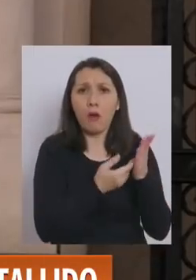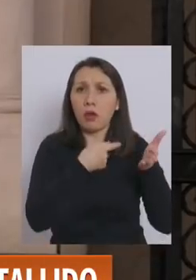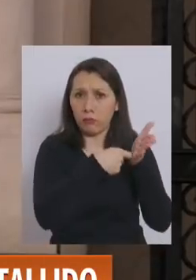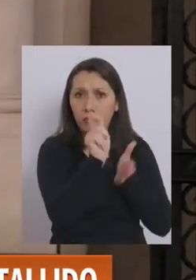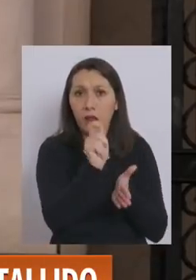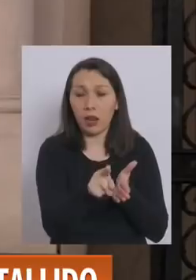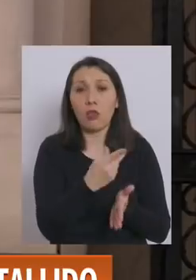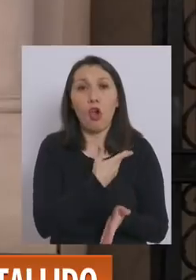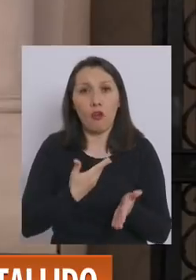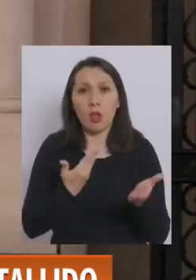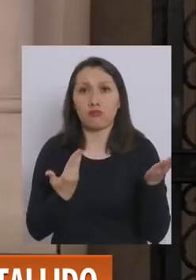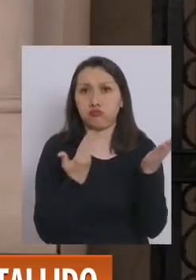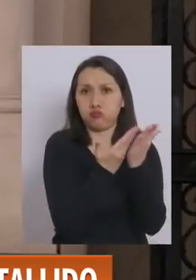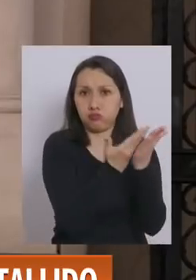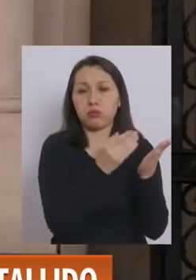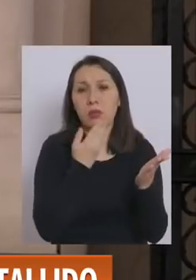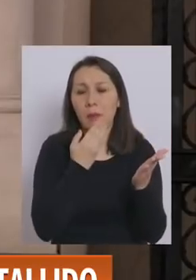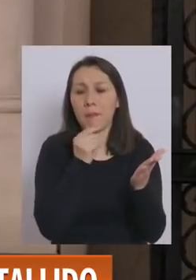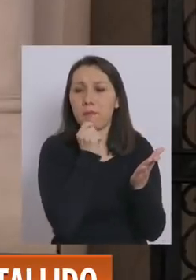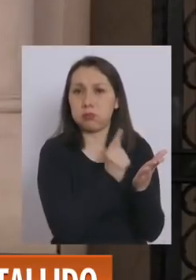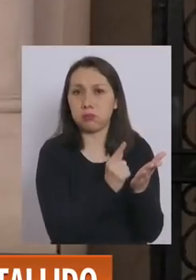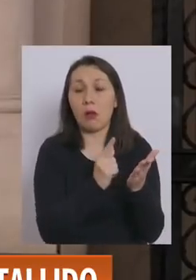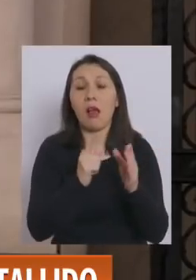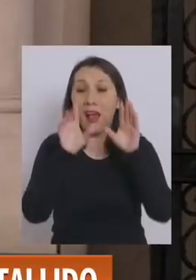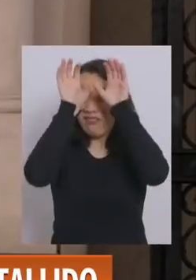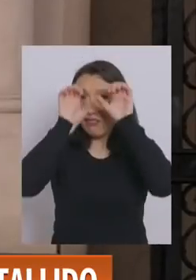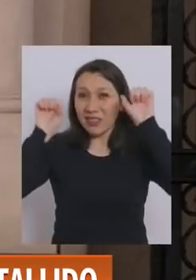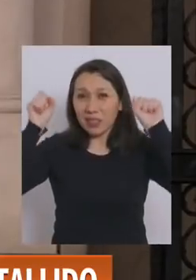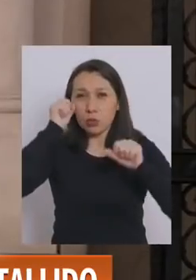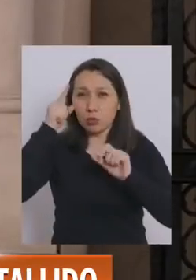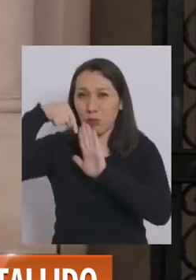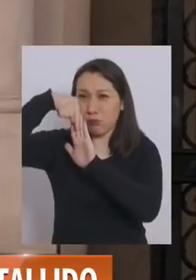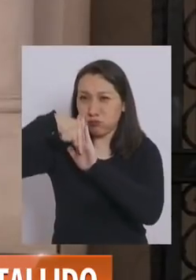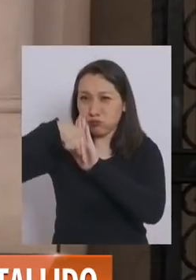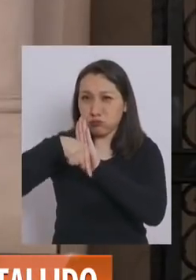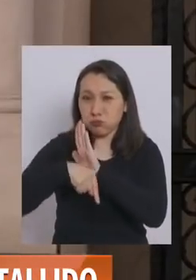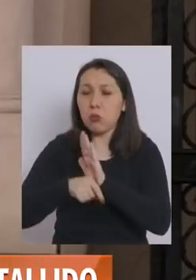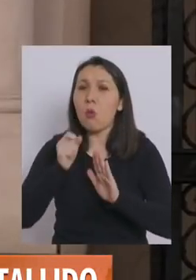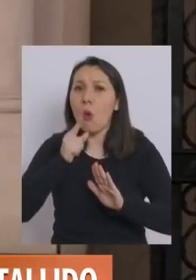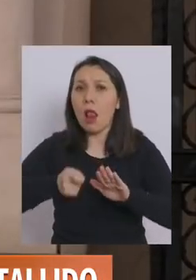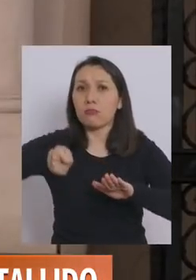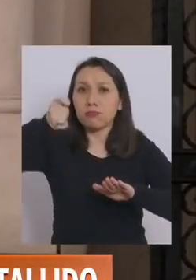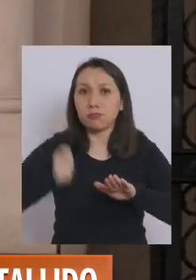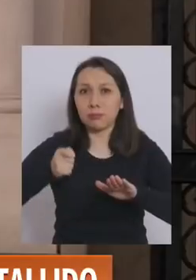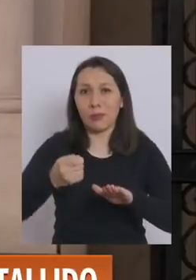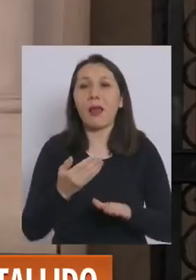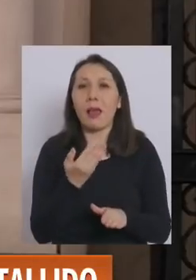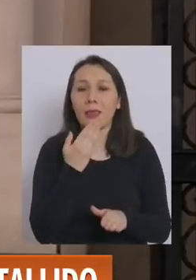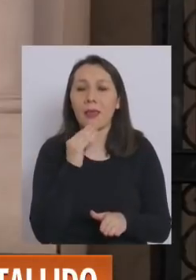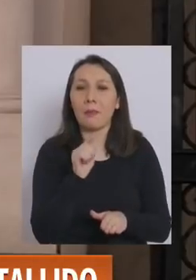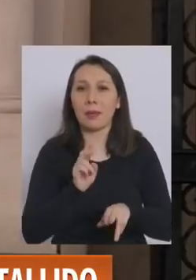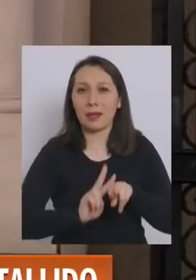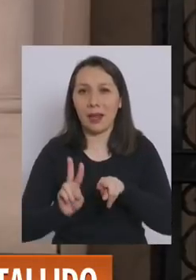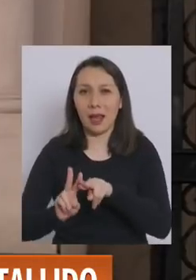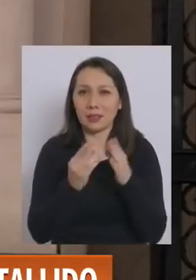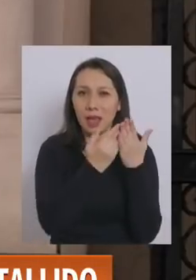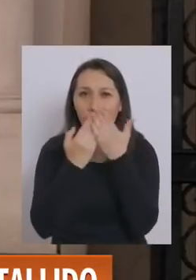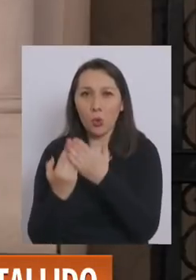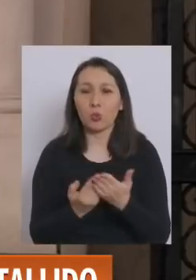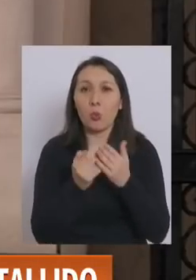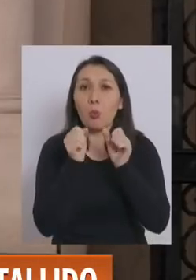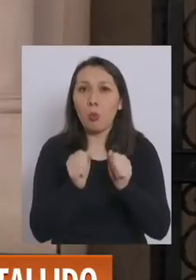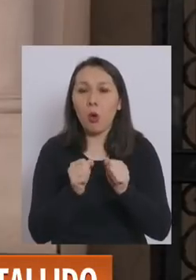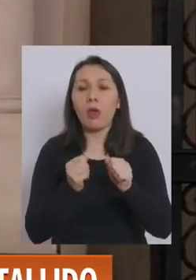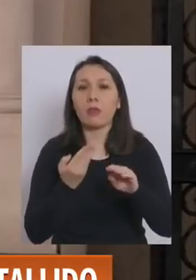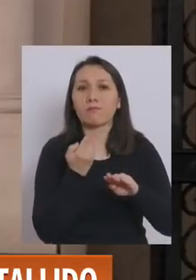el gobierno es parte creyente, y la fiscalía, una vez que se conozca en detalle el fallo, está también haciendo de los estudios para